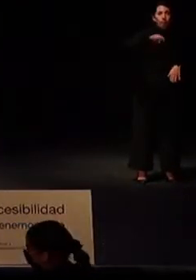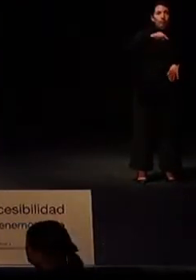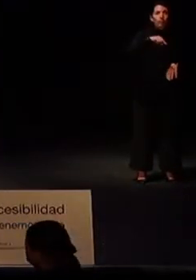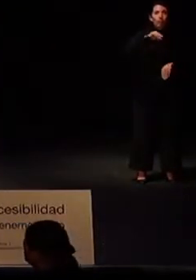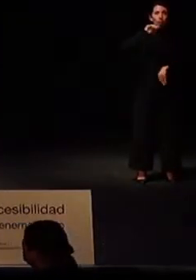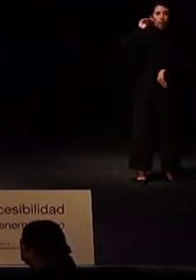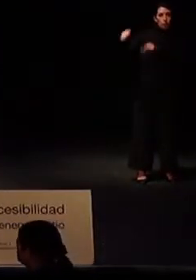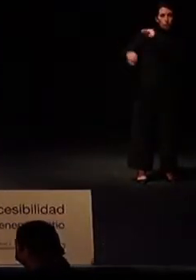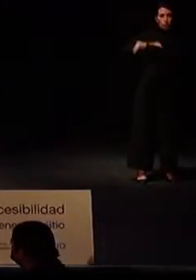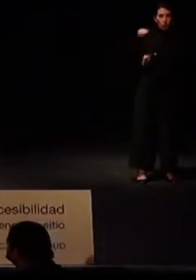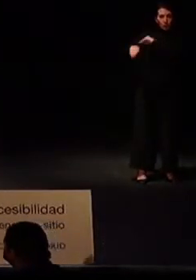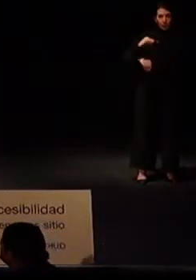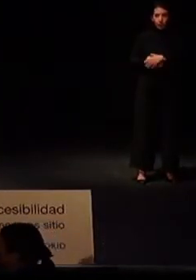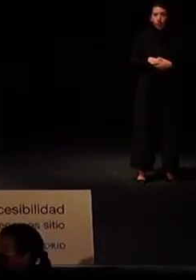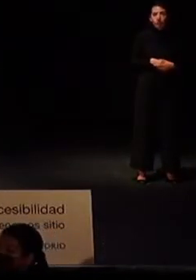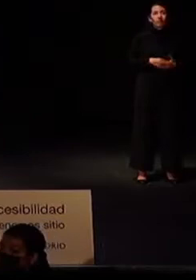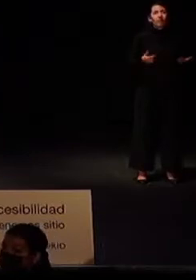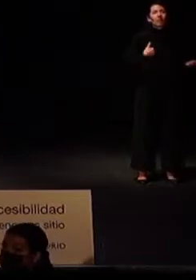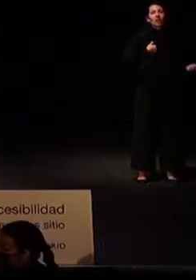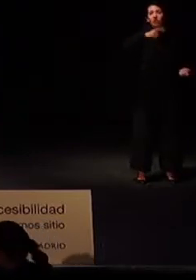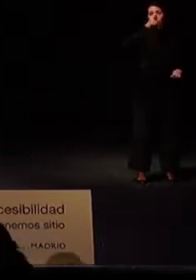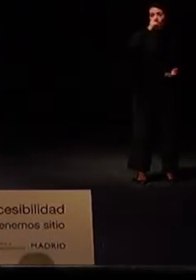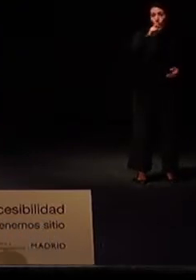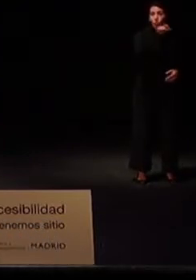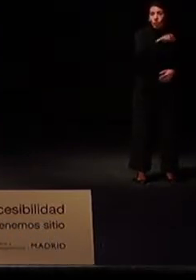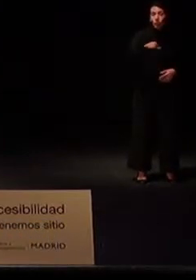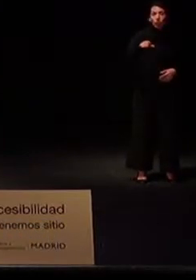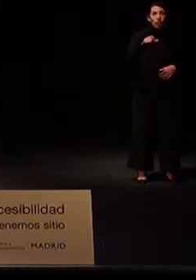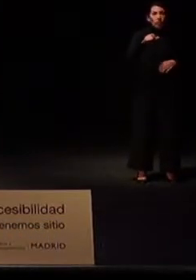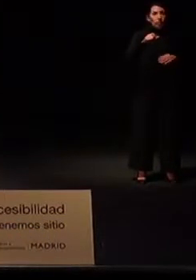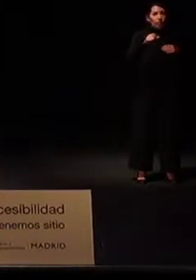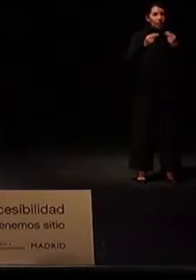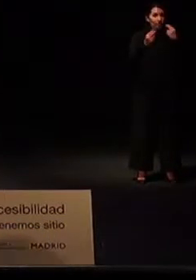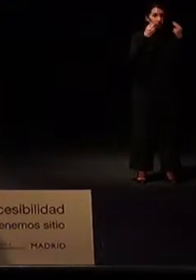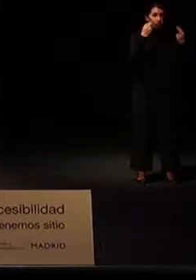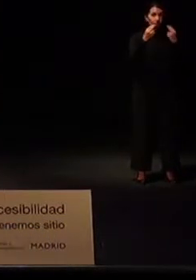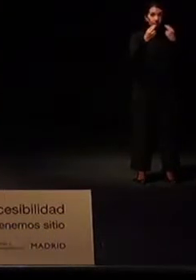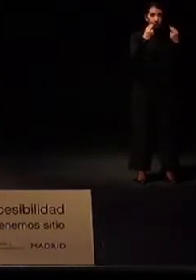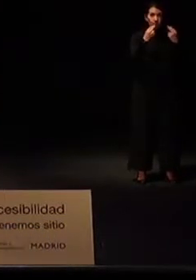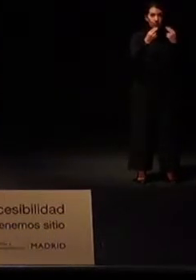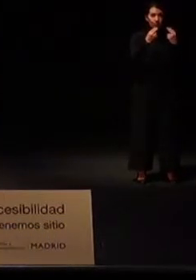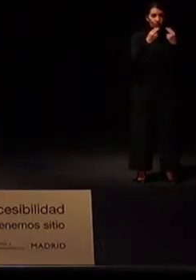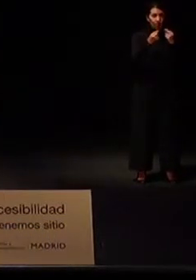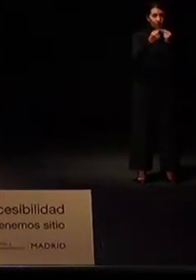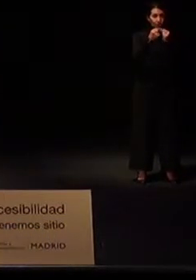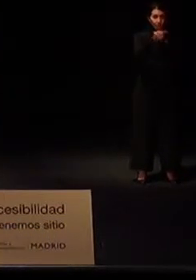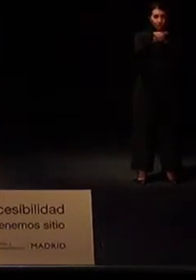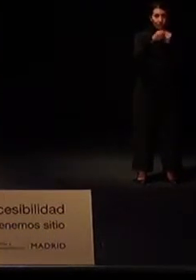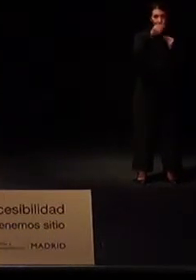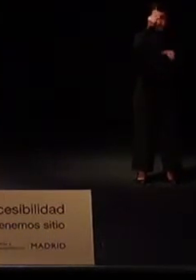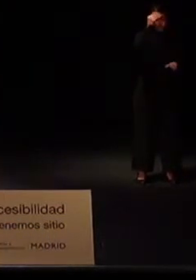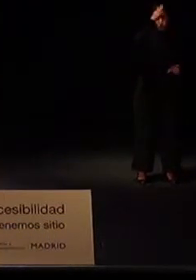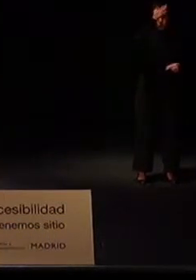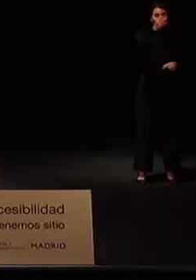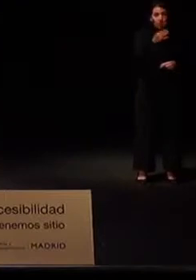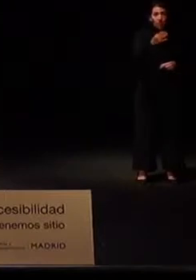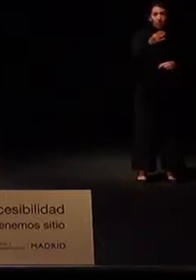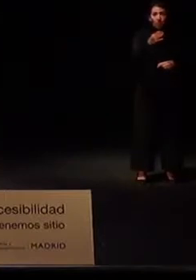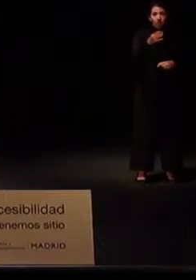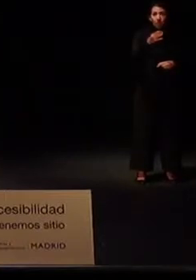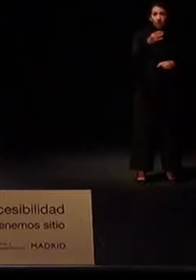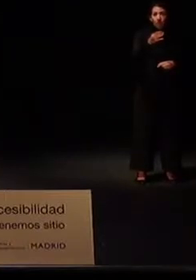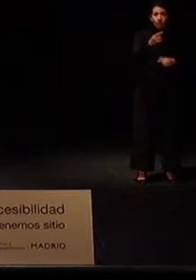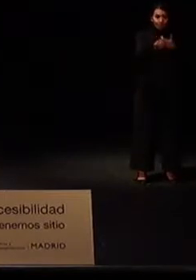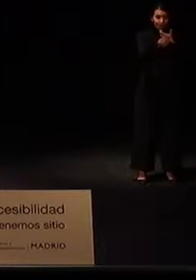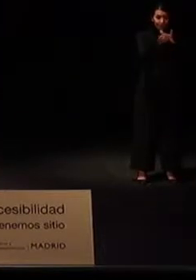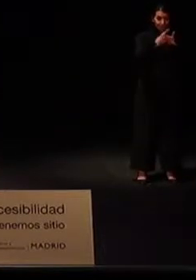preguntas. Yo le recuerdo a las personas que nos están viendo virtualmente, que están inscritos en